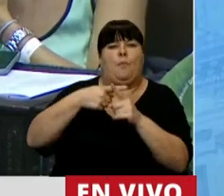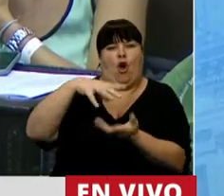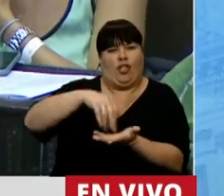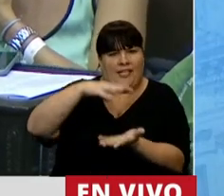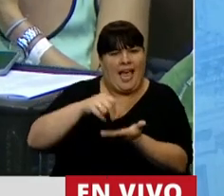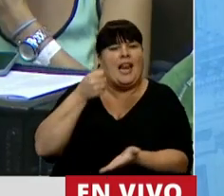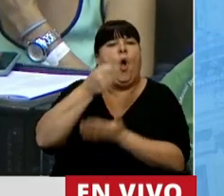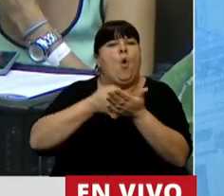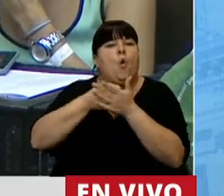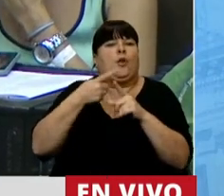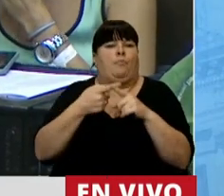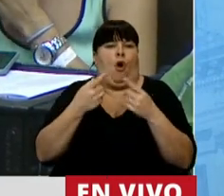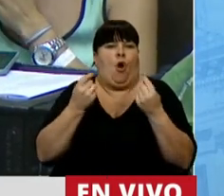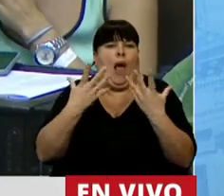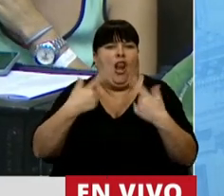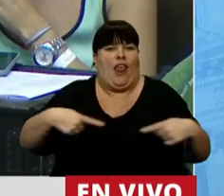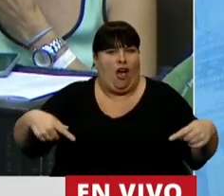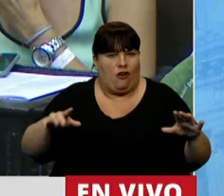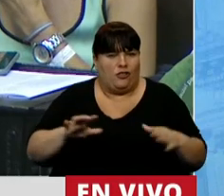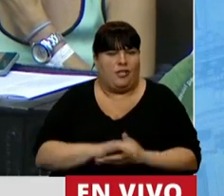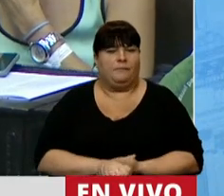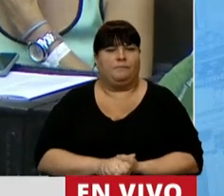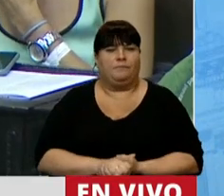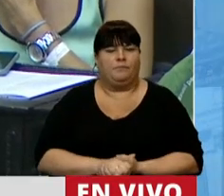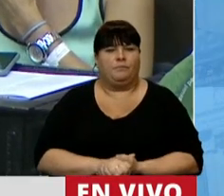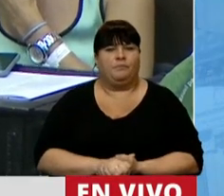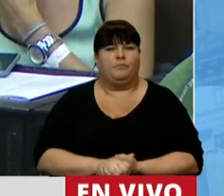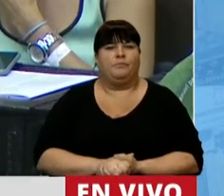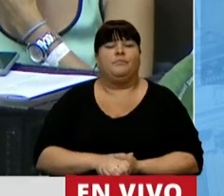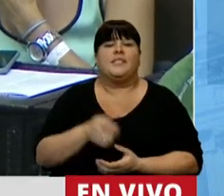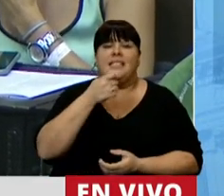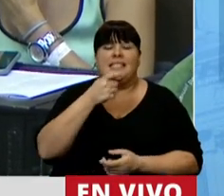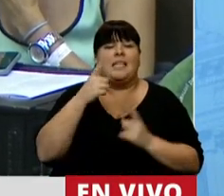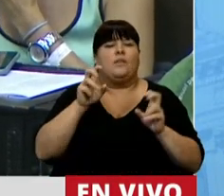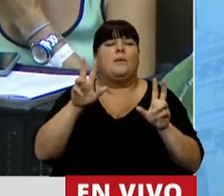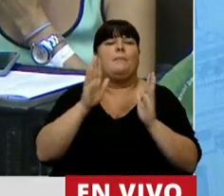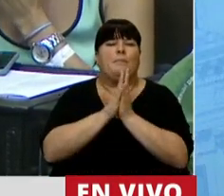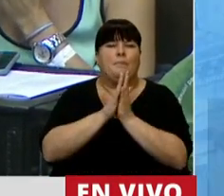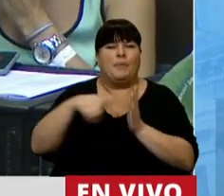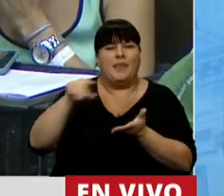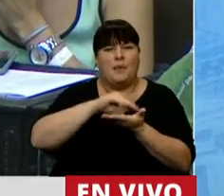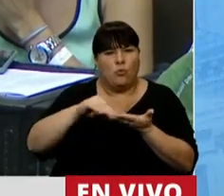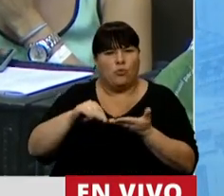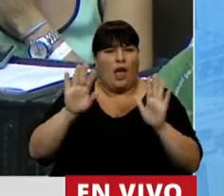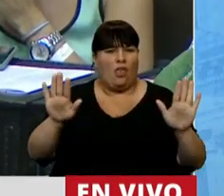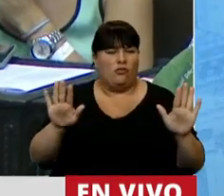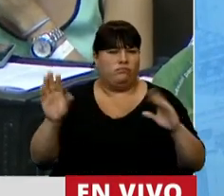y que luchaban por el valor de su producto. Y si nos destacamos algo en la provincia de Misiones,